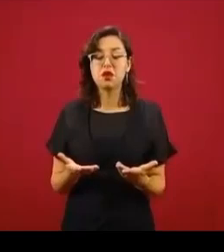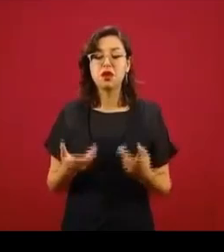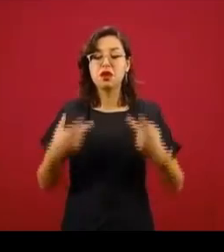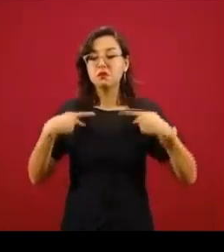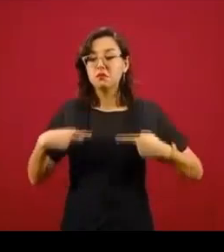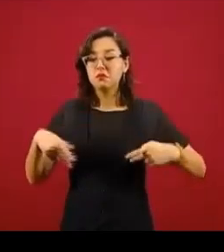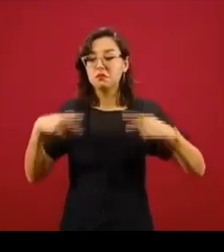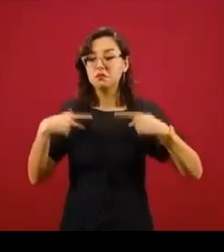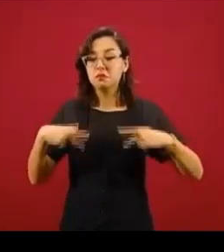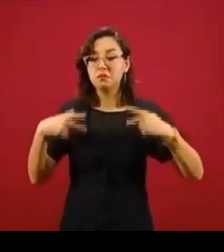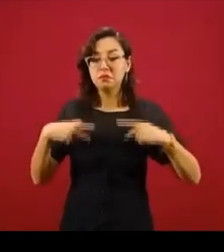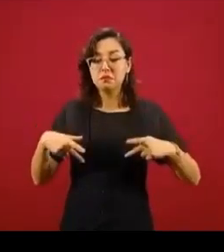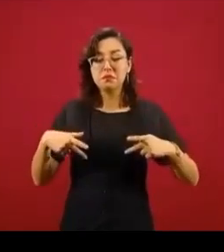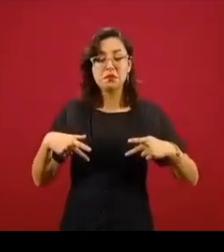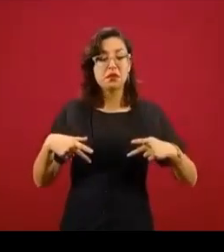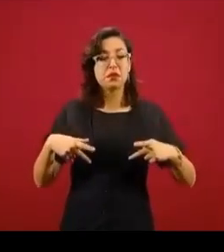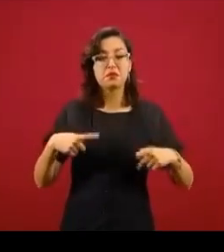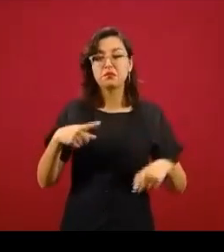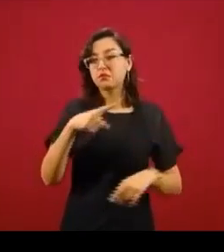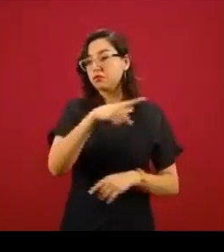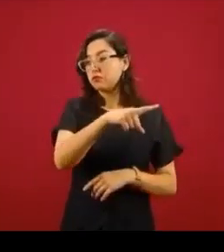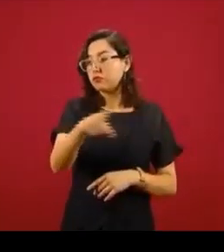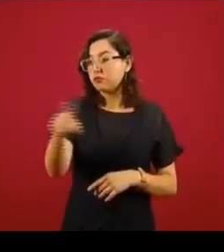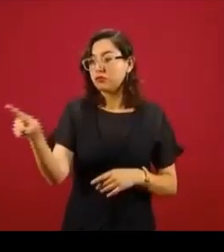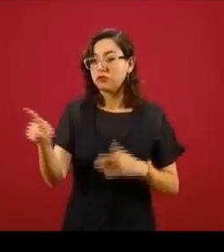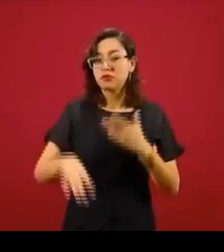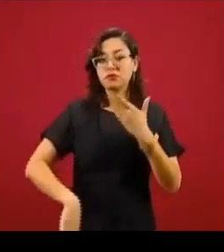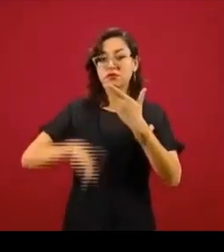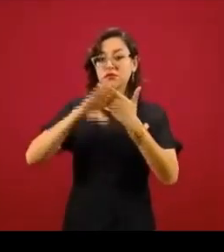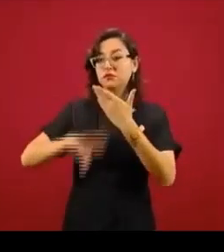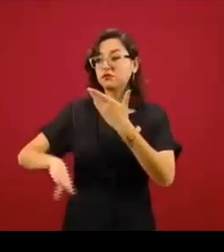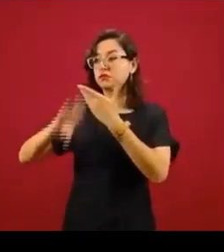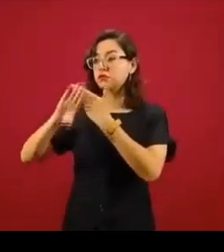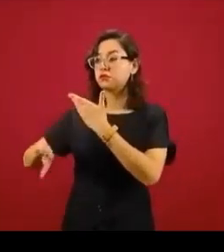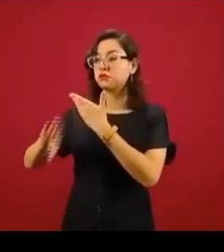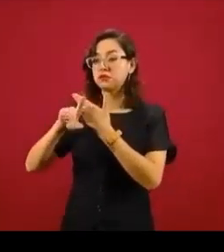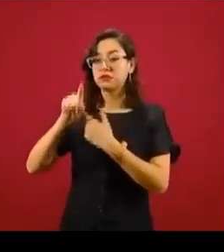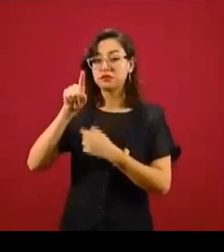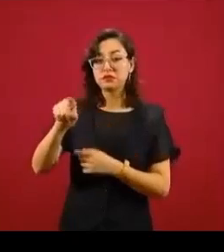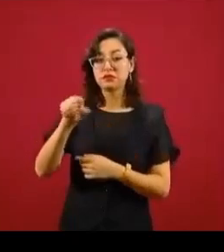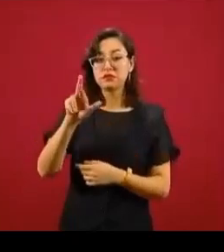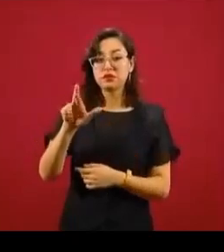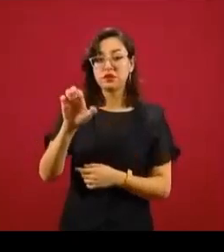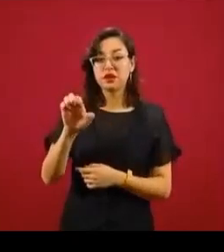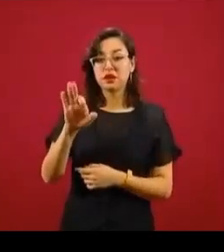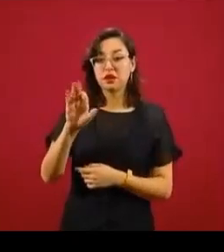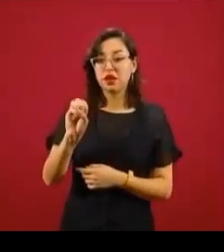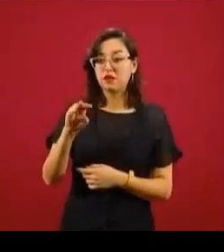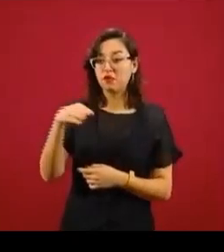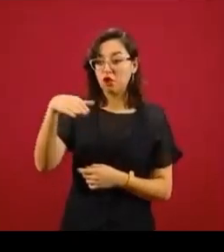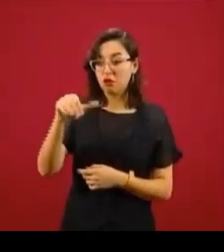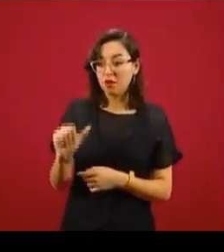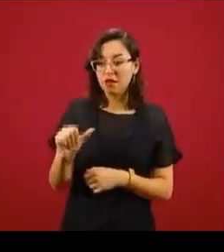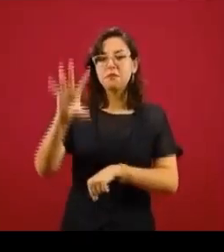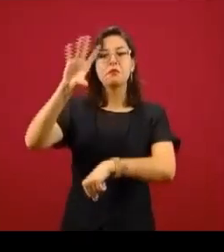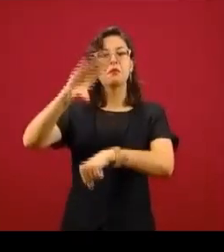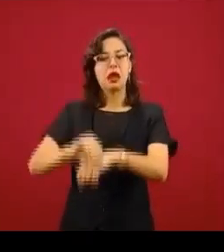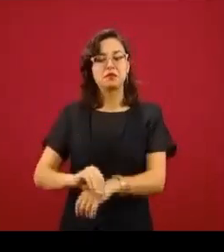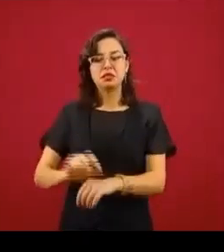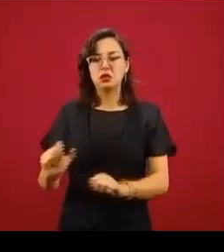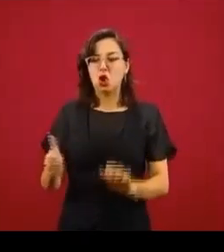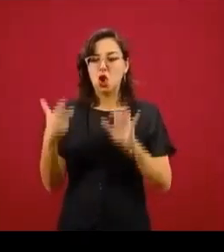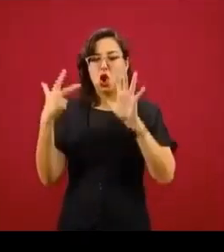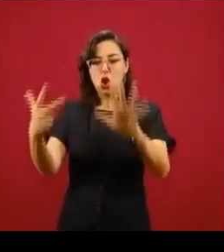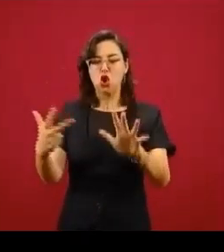en contra de nosotros, en el caso del Reforma, le dan ocho columnas, o tiene